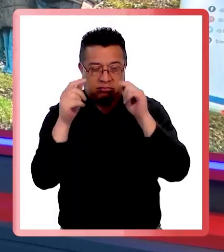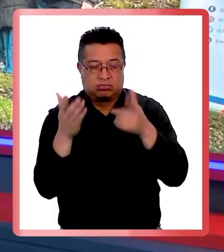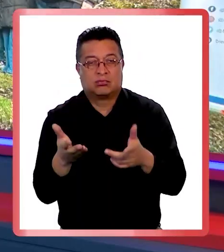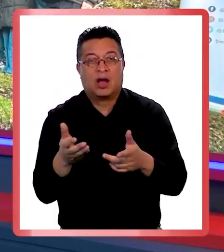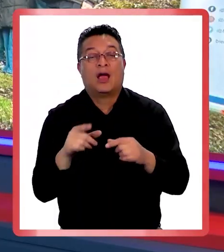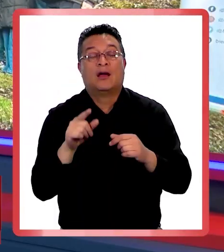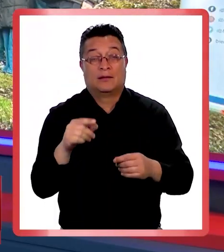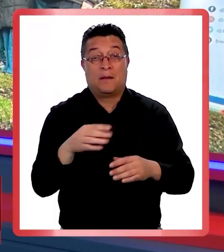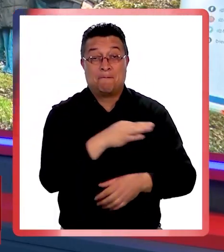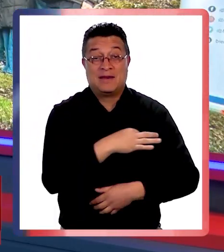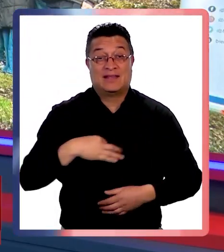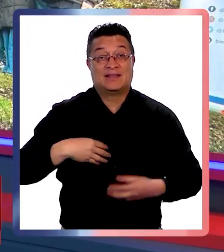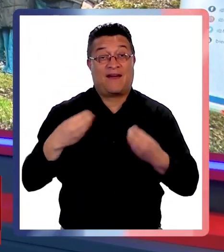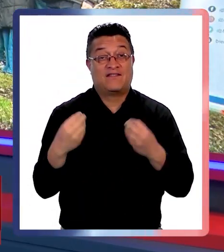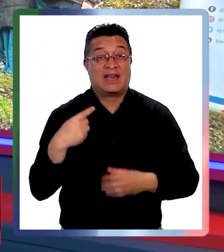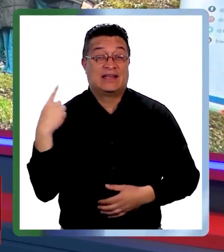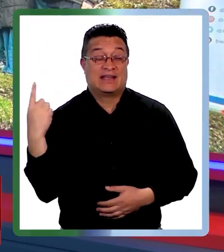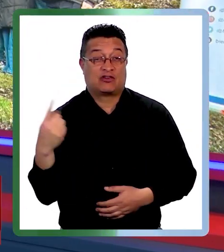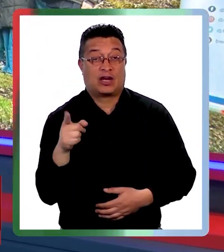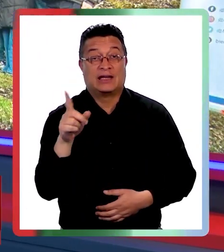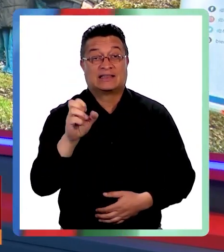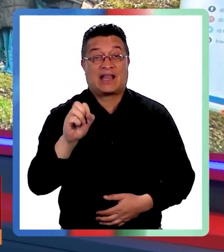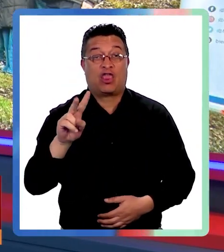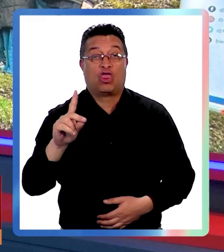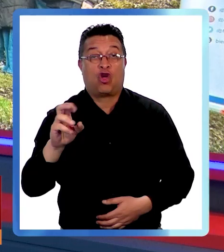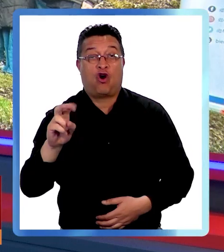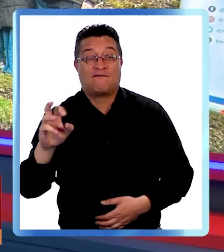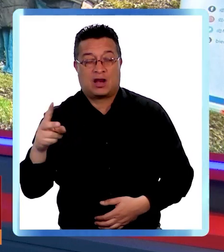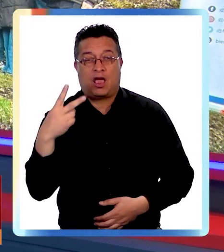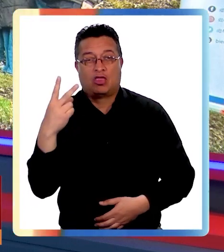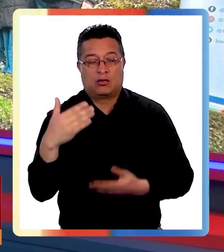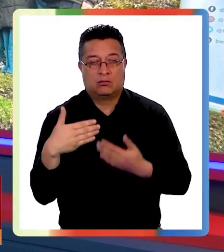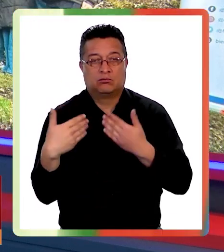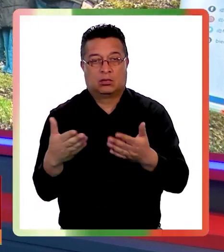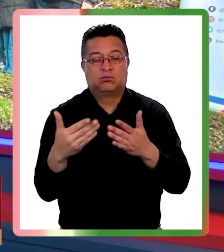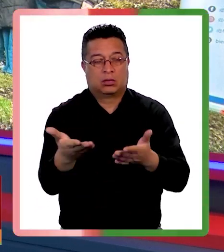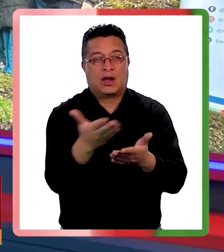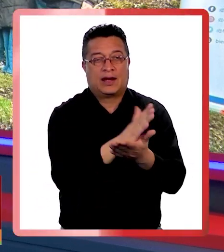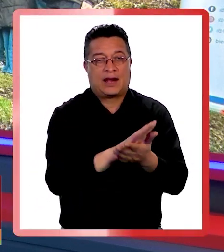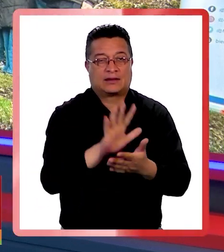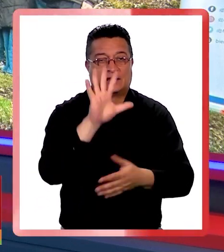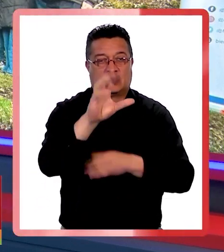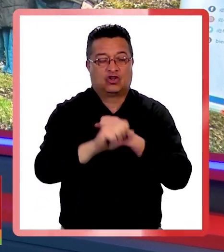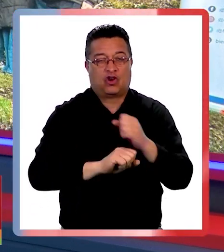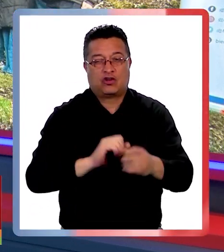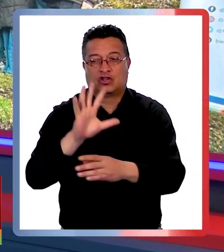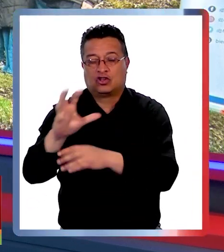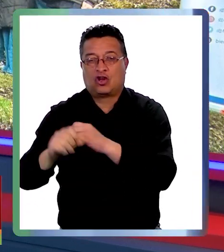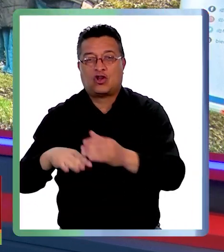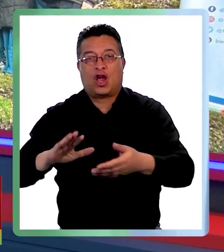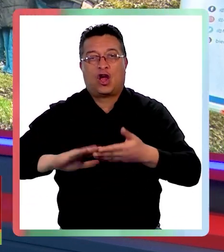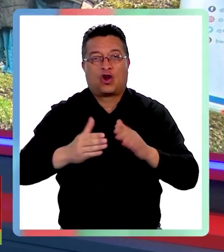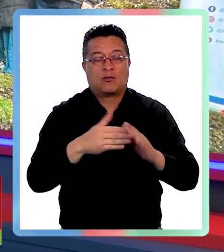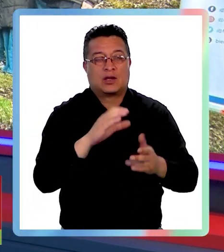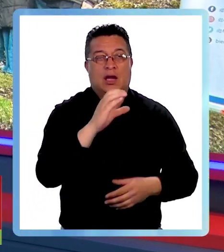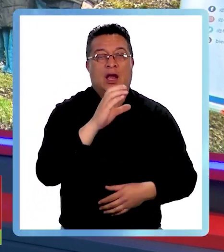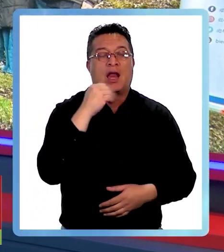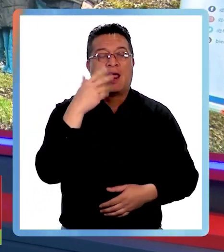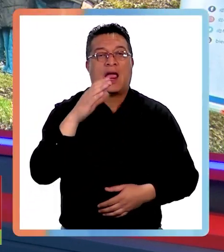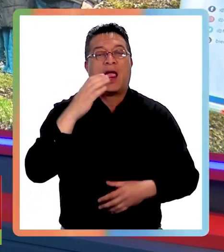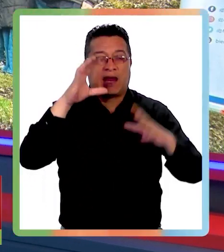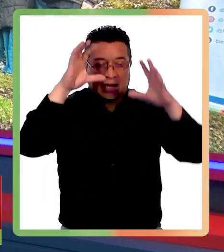La ministra de Bienes Nacionales, Marcela Sandoval, otorgó dos concesiones de uso gratuito por cinco años a las comunidades